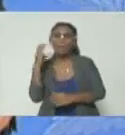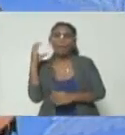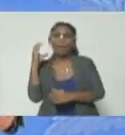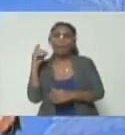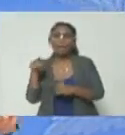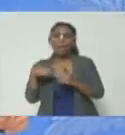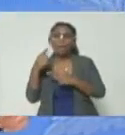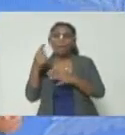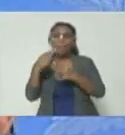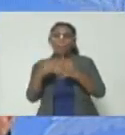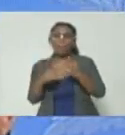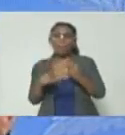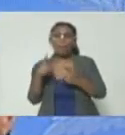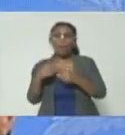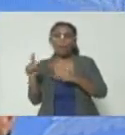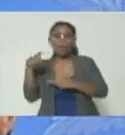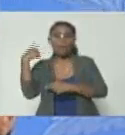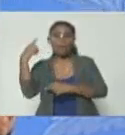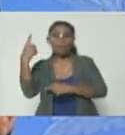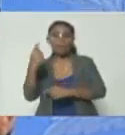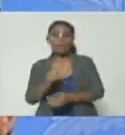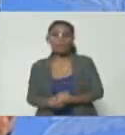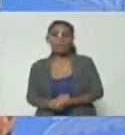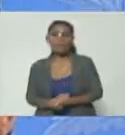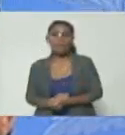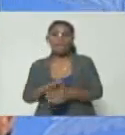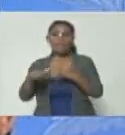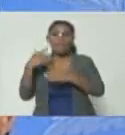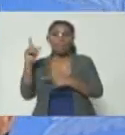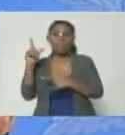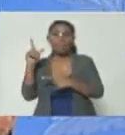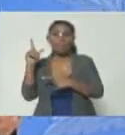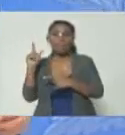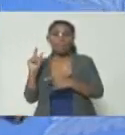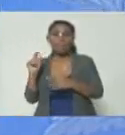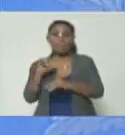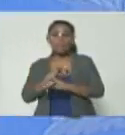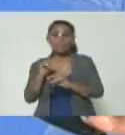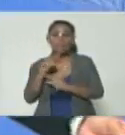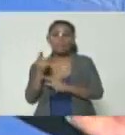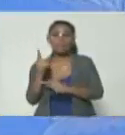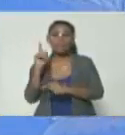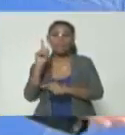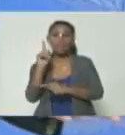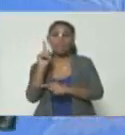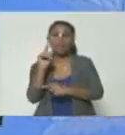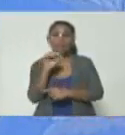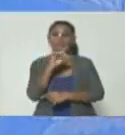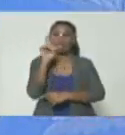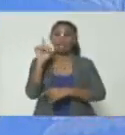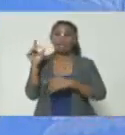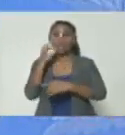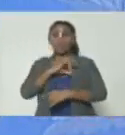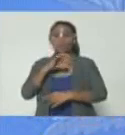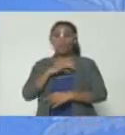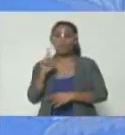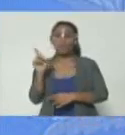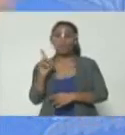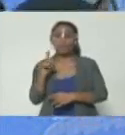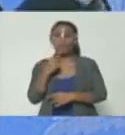Pablo Pérez y llegó detrás de la ambulancia después de esa revolcada un narcisista y sociópata como él